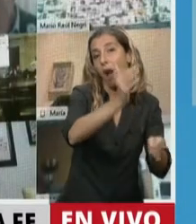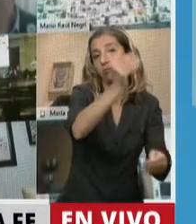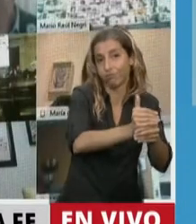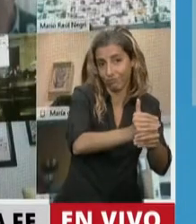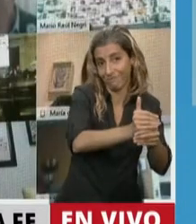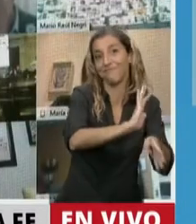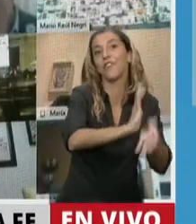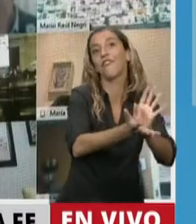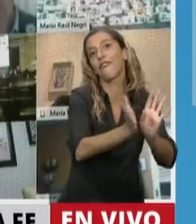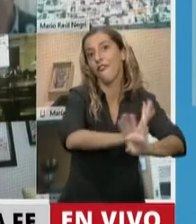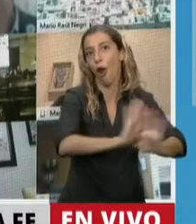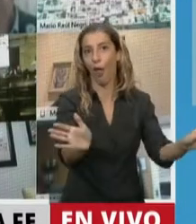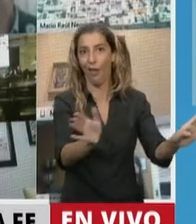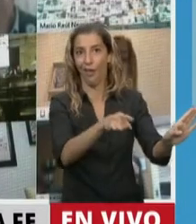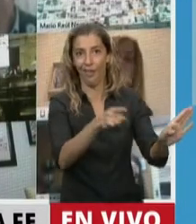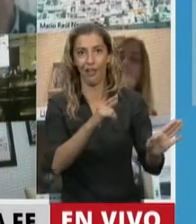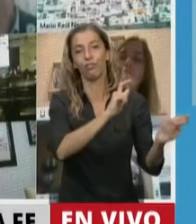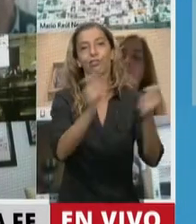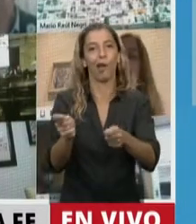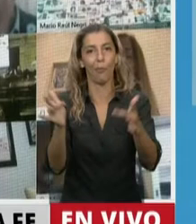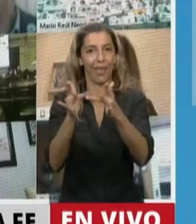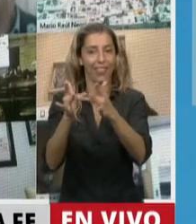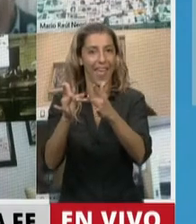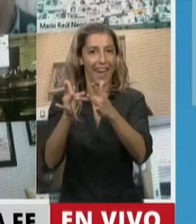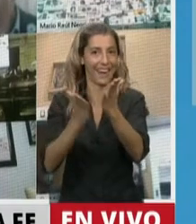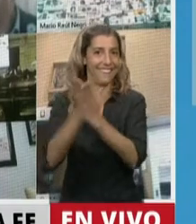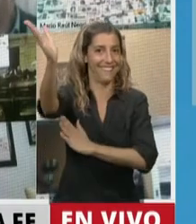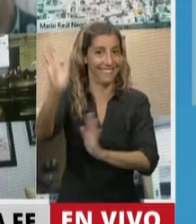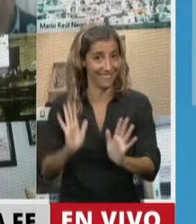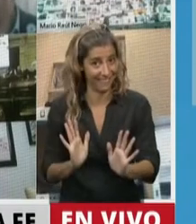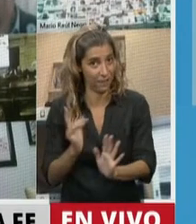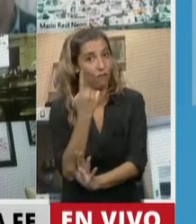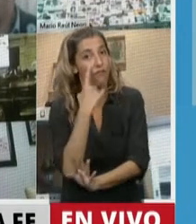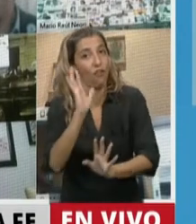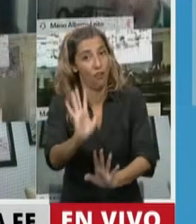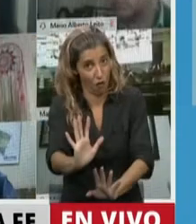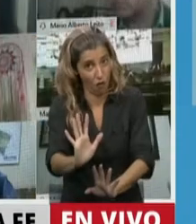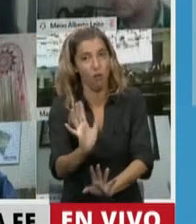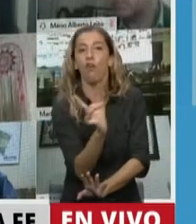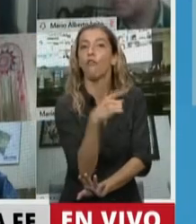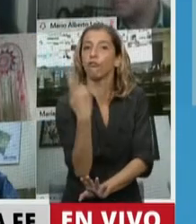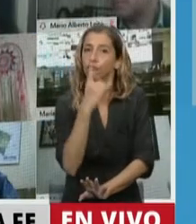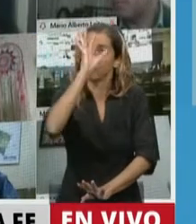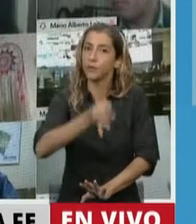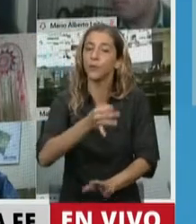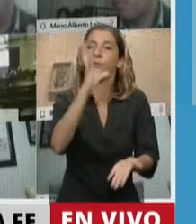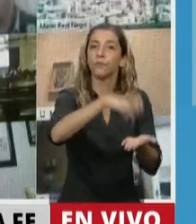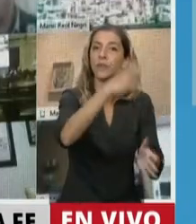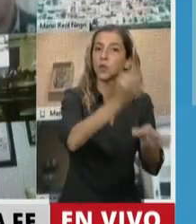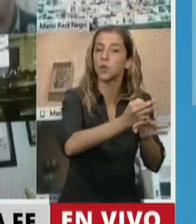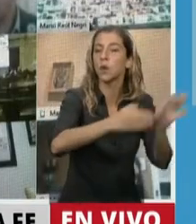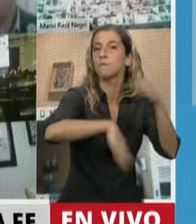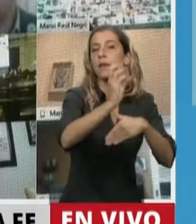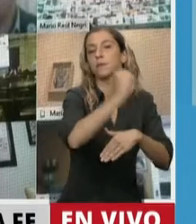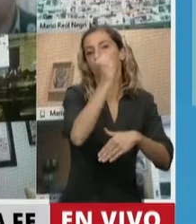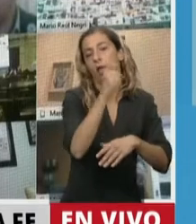integración, desarrollo humano. Se aprende en el cuerpo a cuerpo, se aprende en la